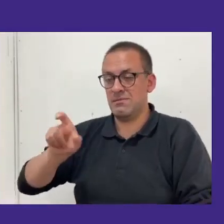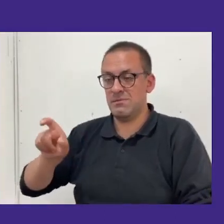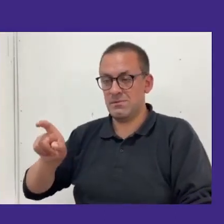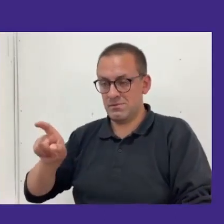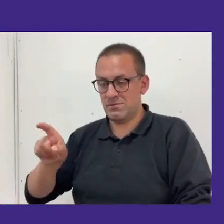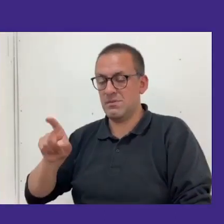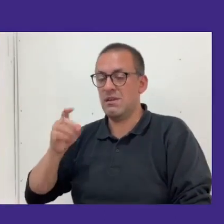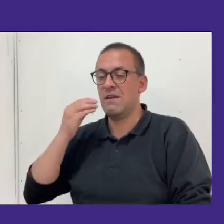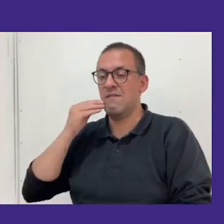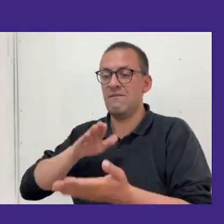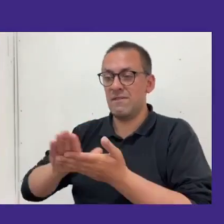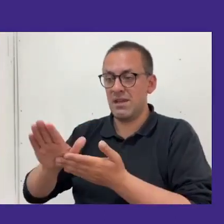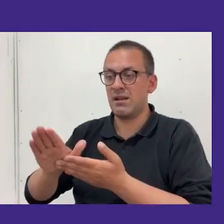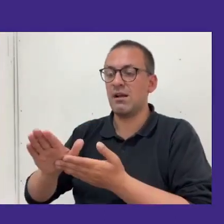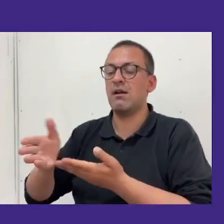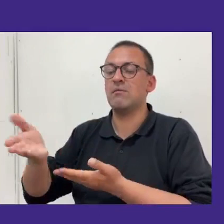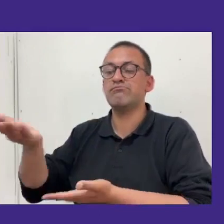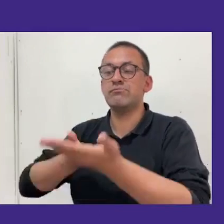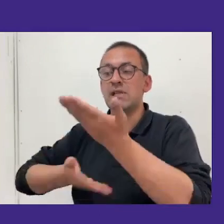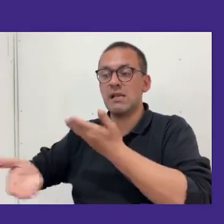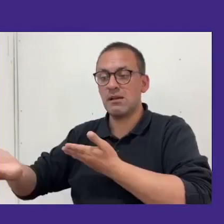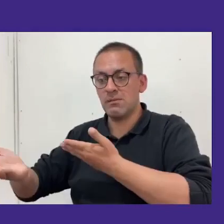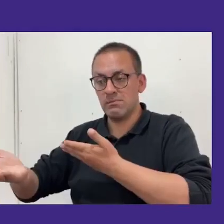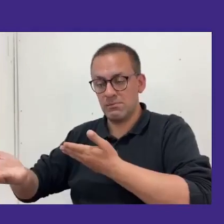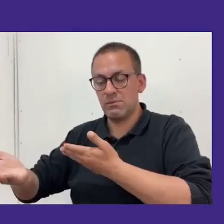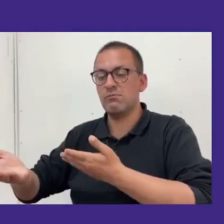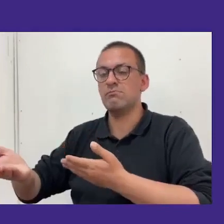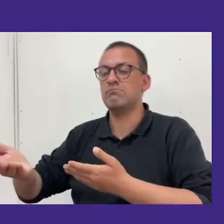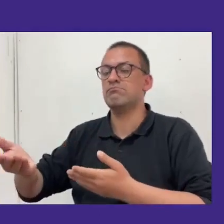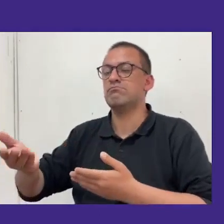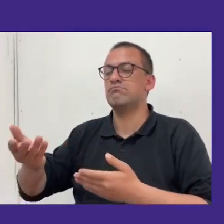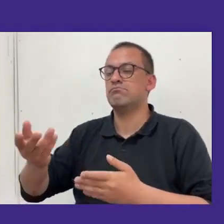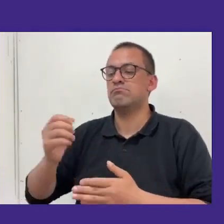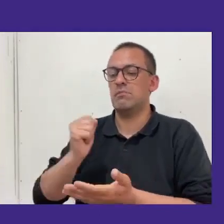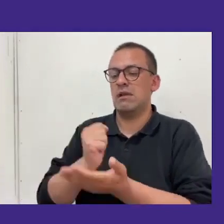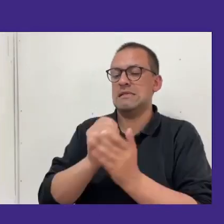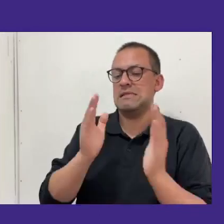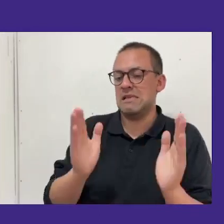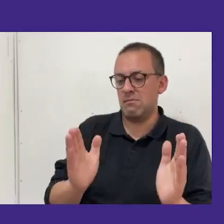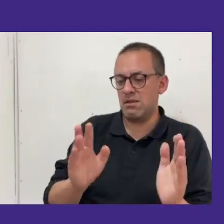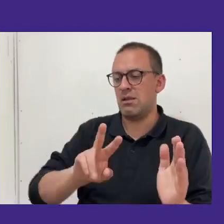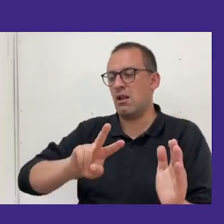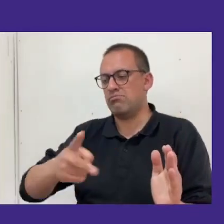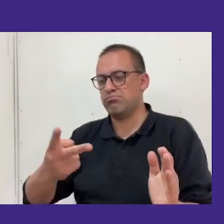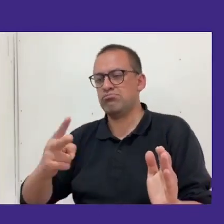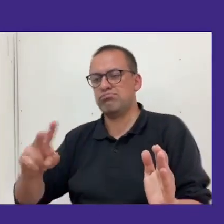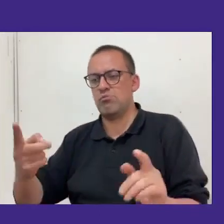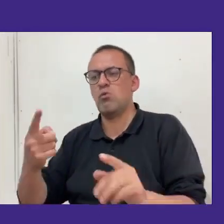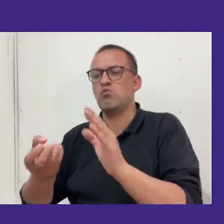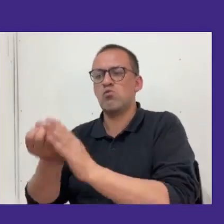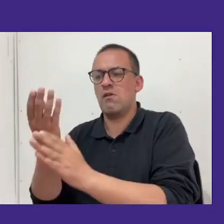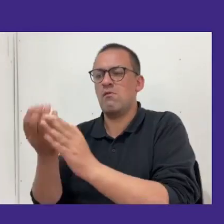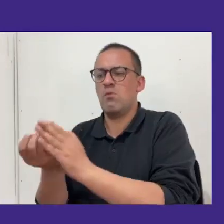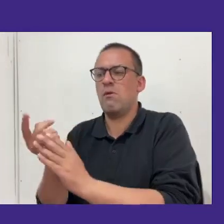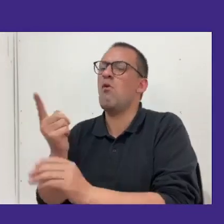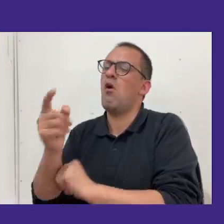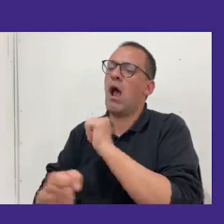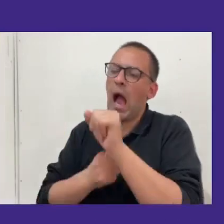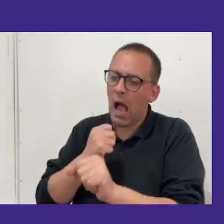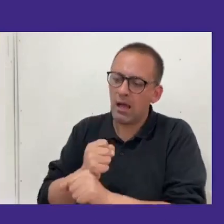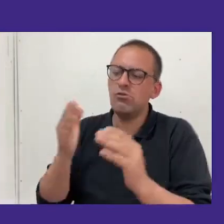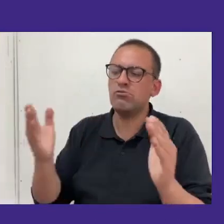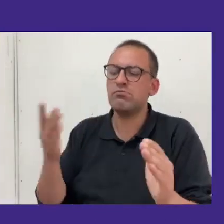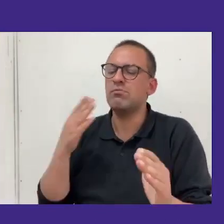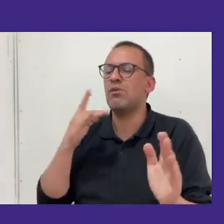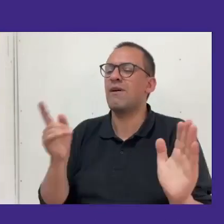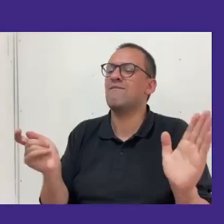becas y estos intercambios van cambiando semestralmente sino anualmente por las distintas fechas y